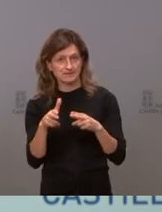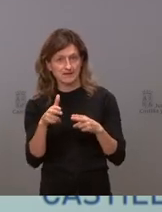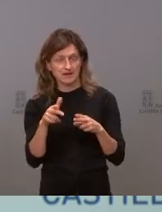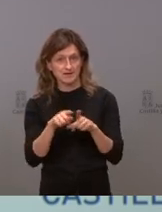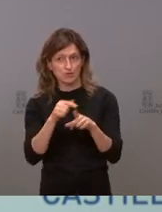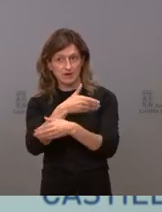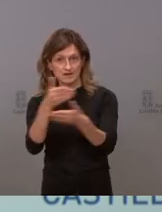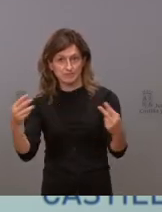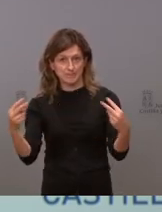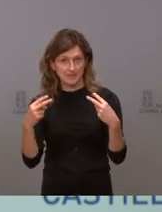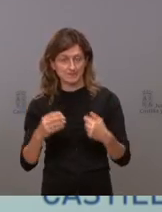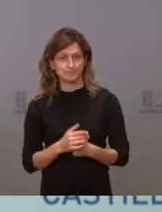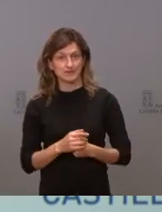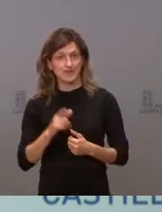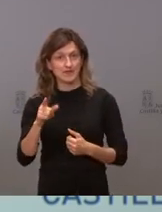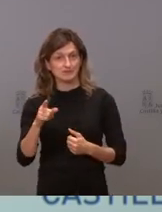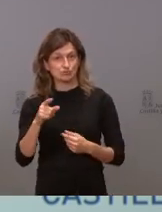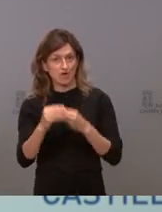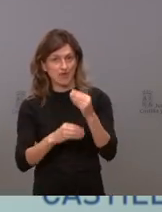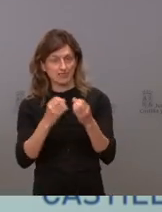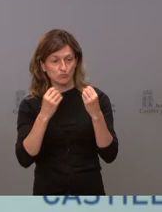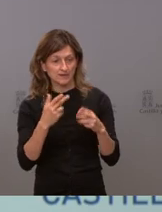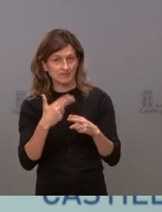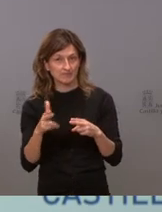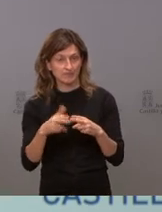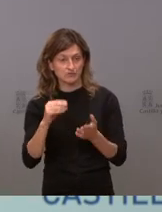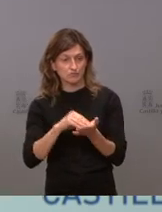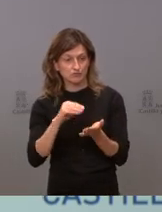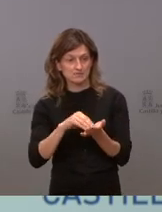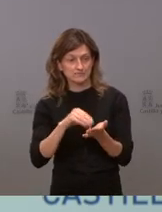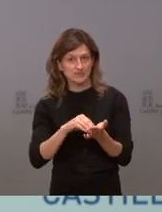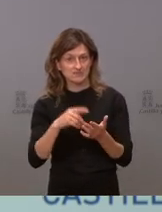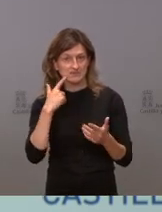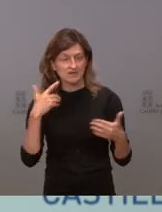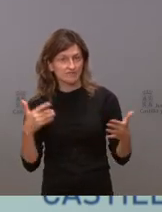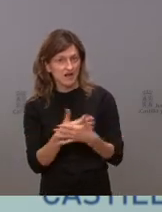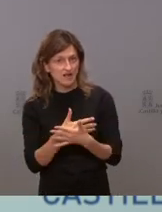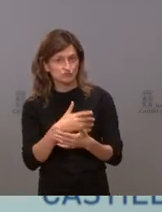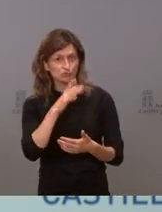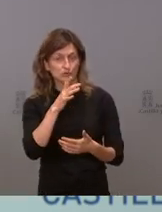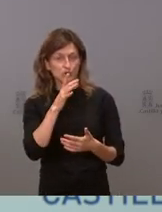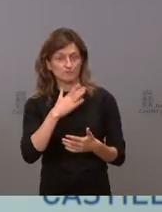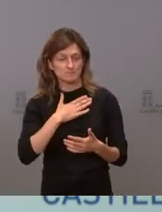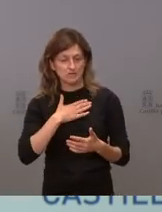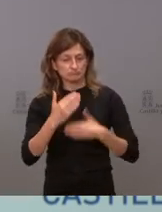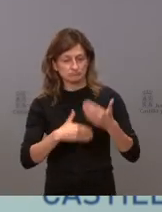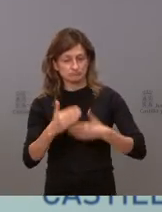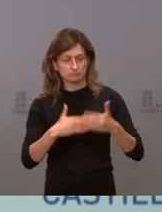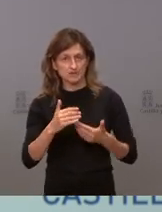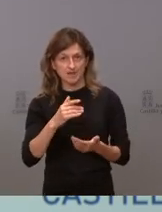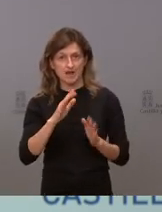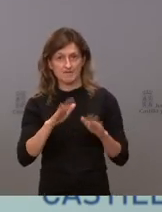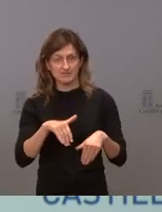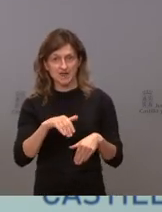ven los demás, yo creo que es un ejercicio muy bueno y en lo cual muchas veces fracasamos porque nos metemos en nuestras propias dinámicas y acabamos